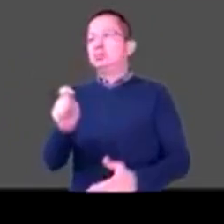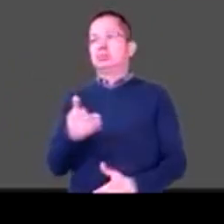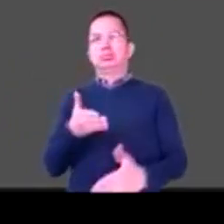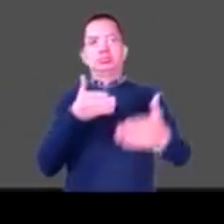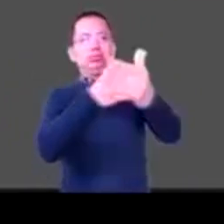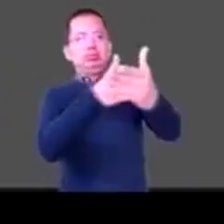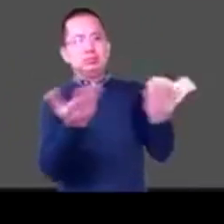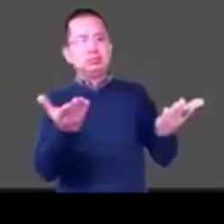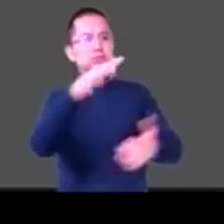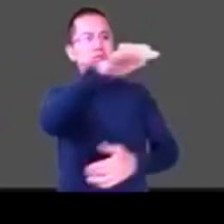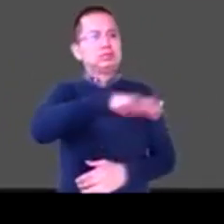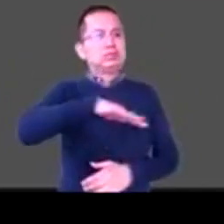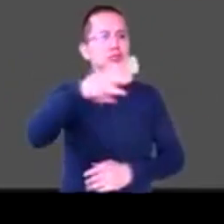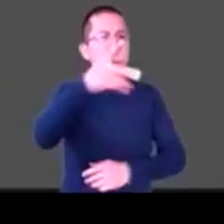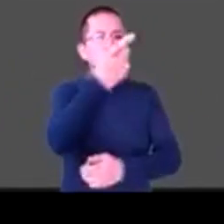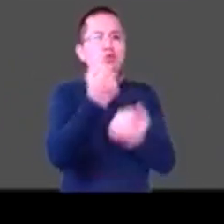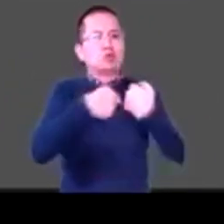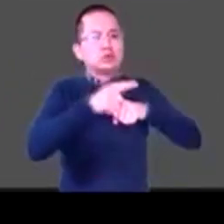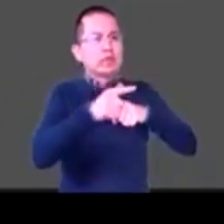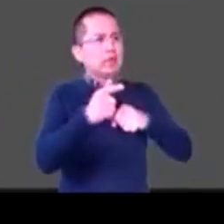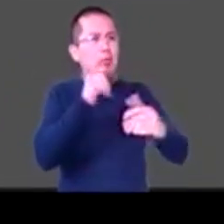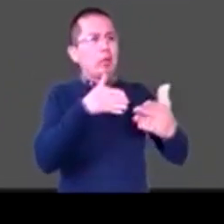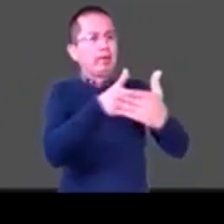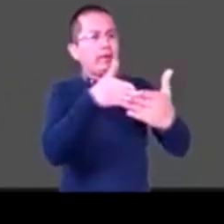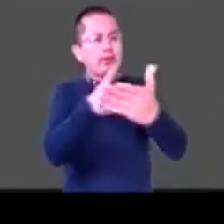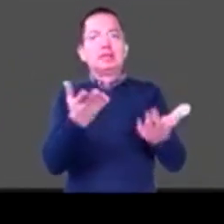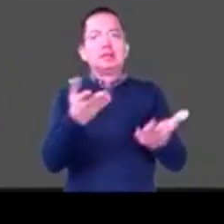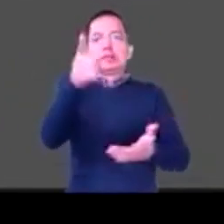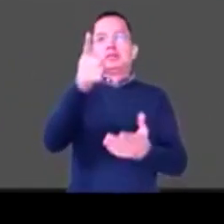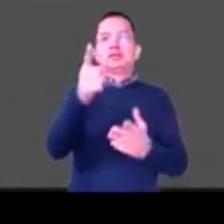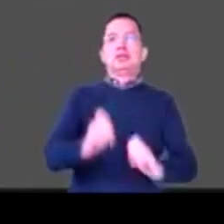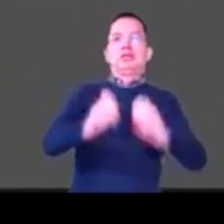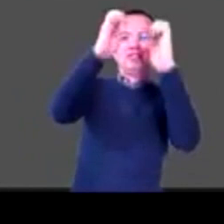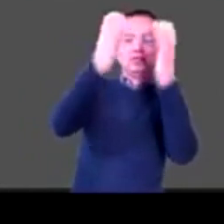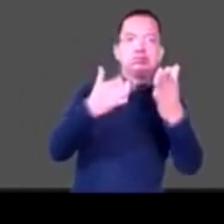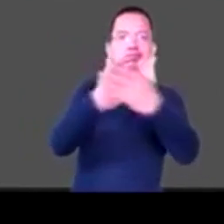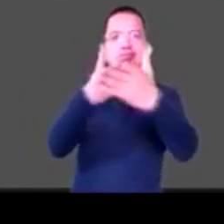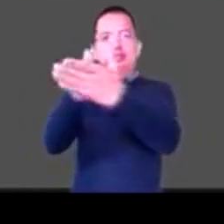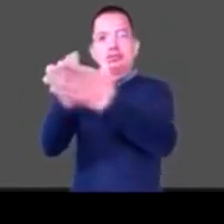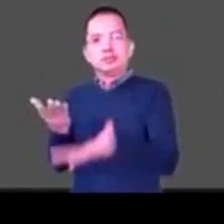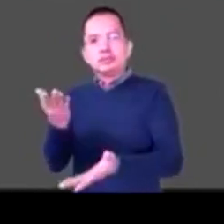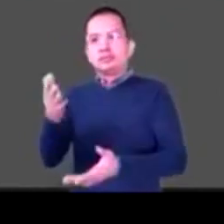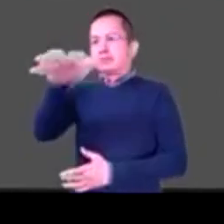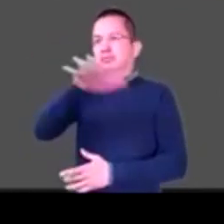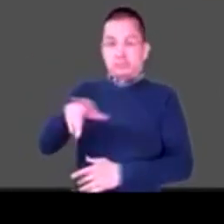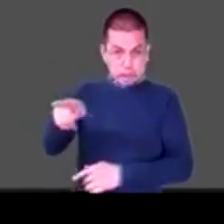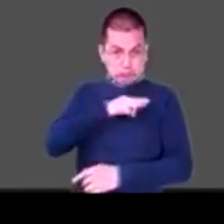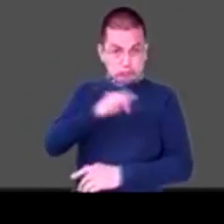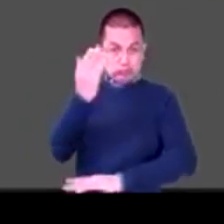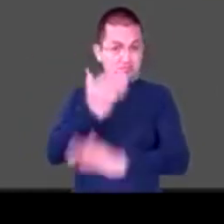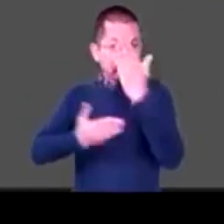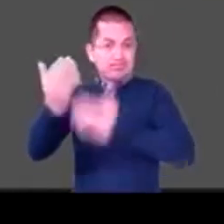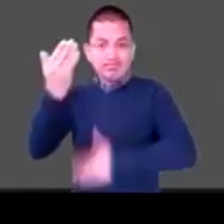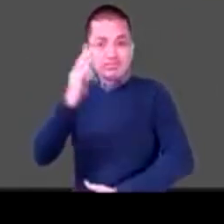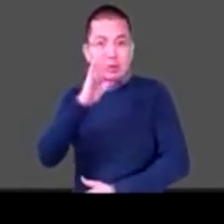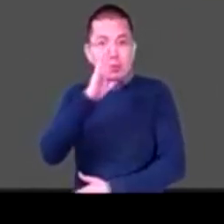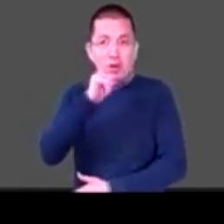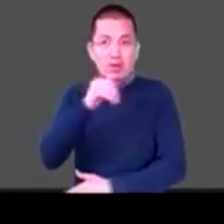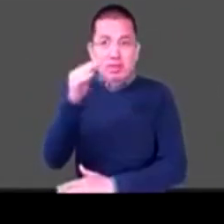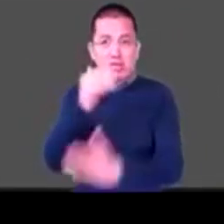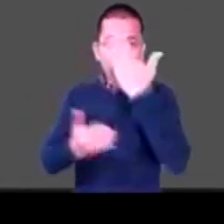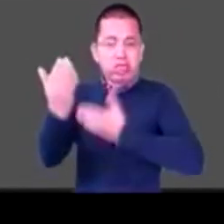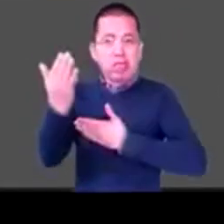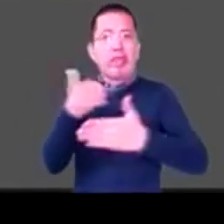que no permiten su desarrollo. Y que con esta pandemia se agrava aún más en todas las comunidades que conforman